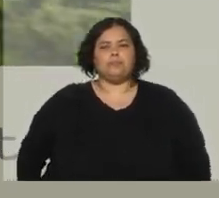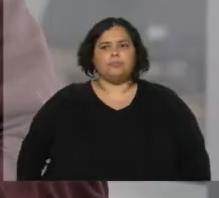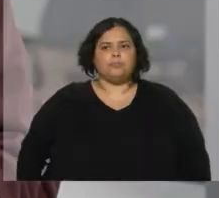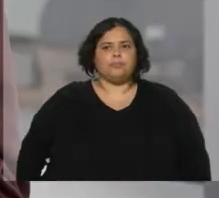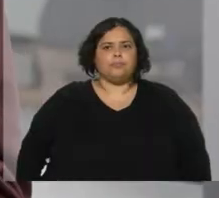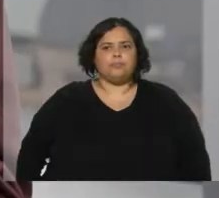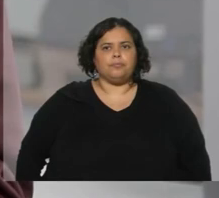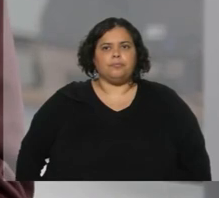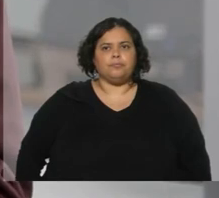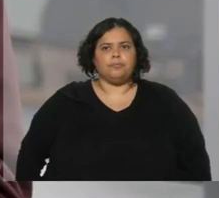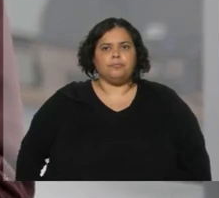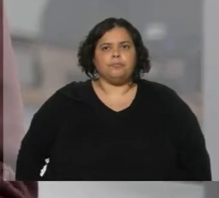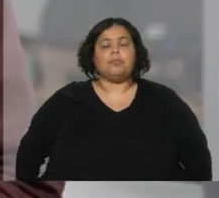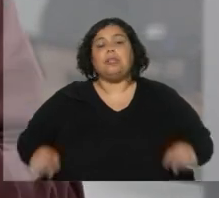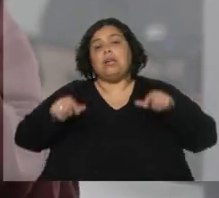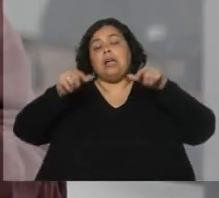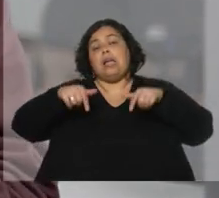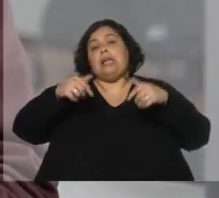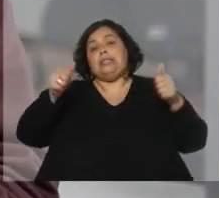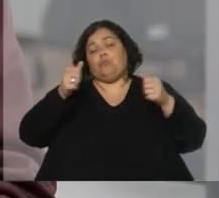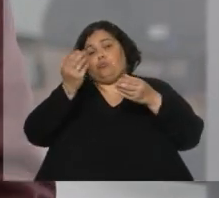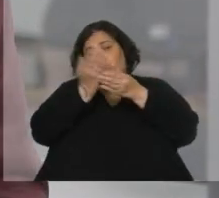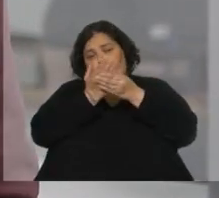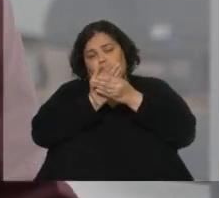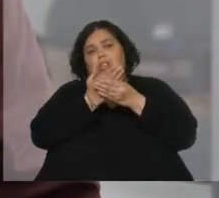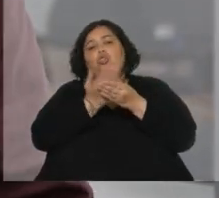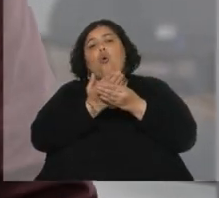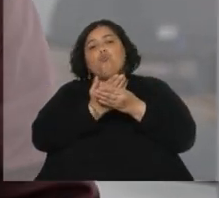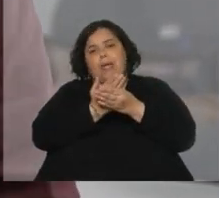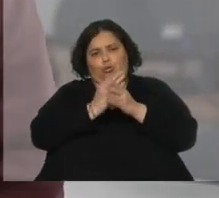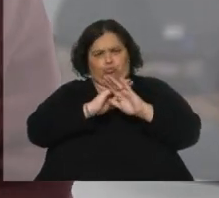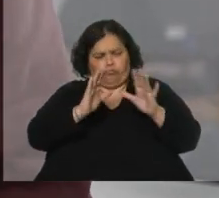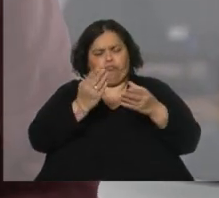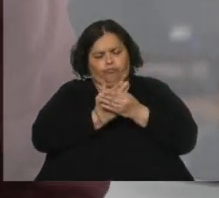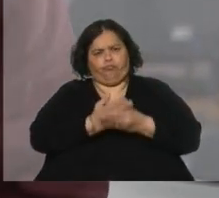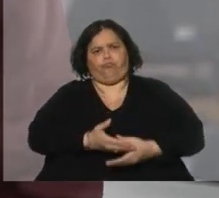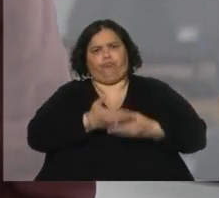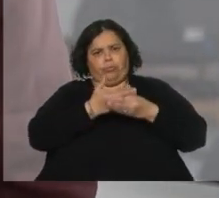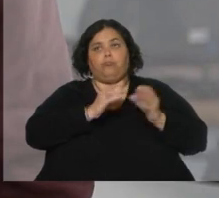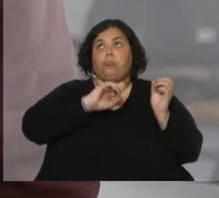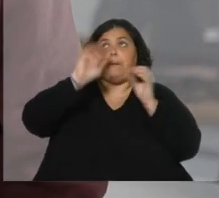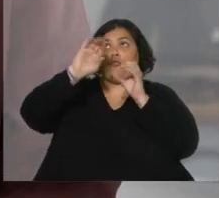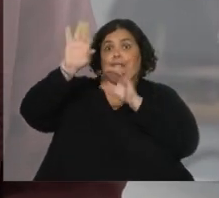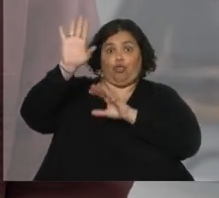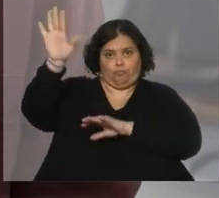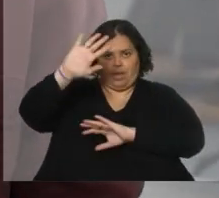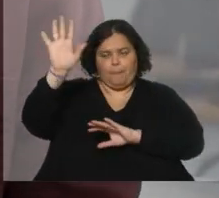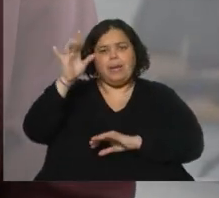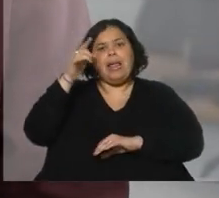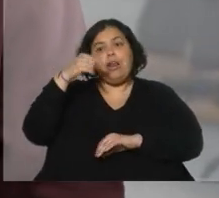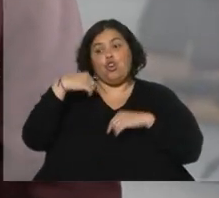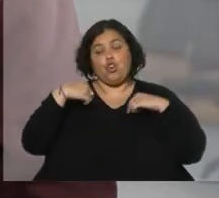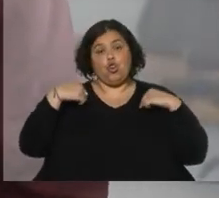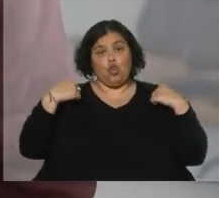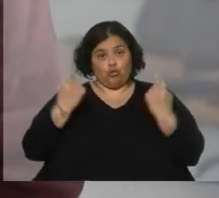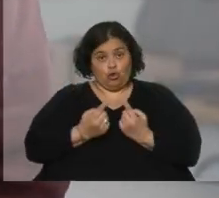Con todo ese paquete de documentos podemos generar la exportación hacia la empresa de destino. Nosotros en el caso